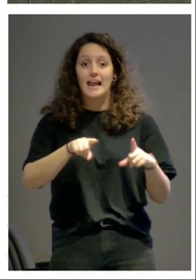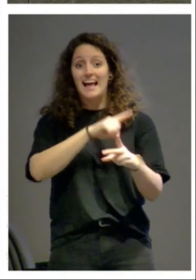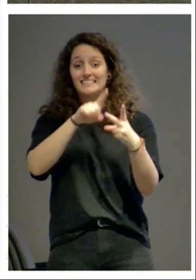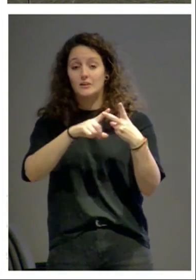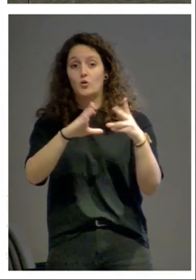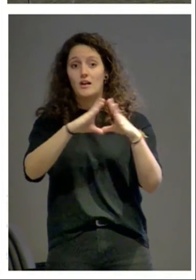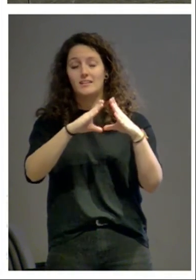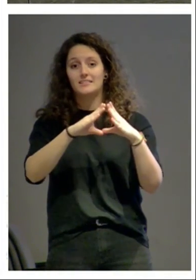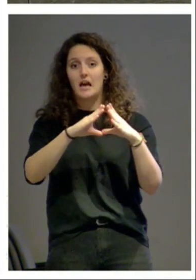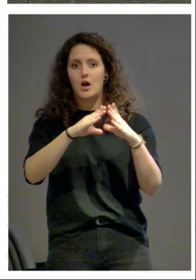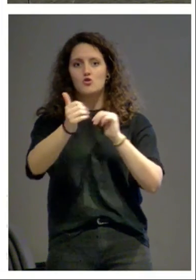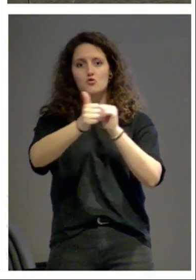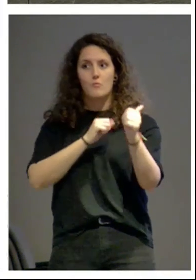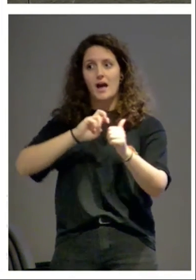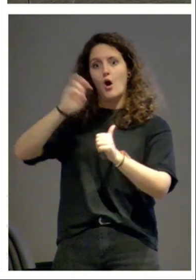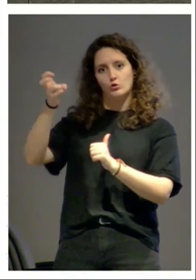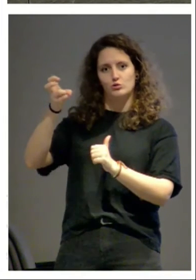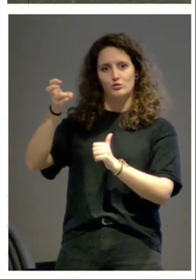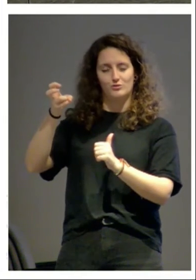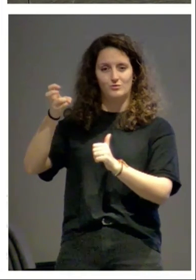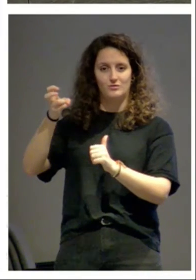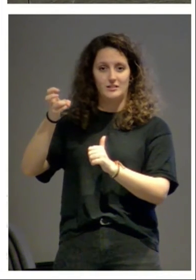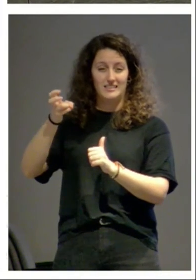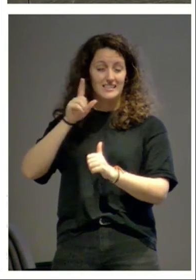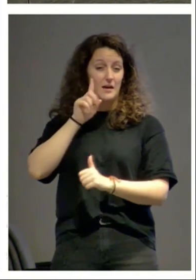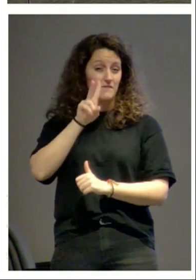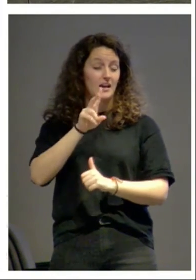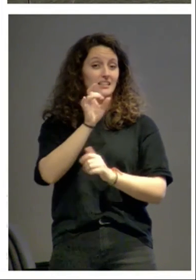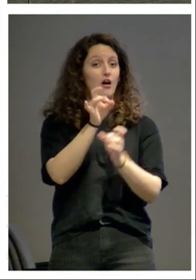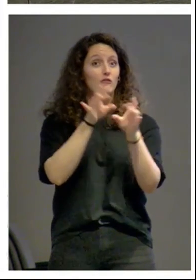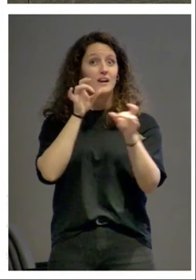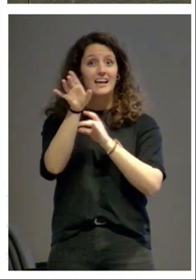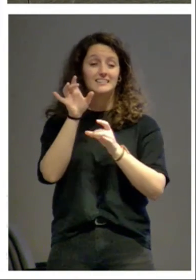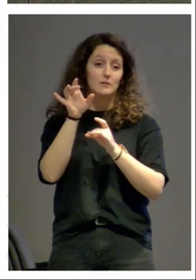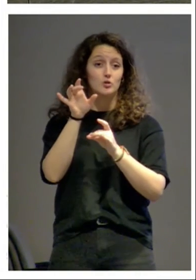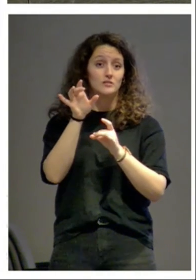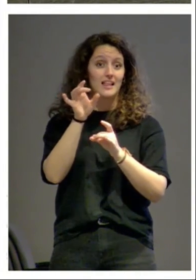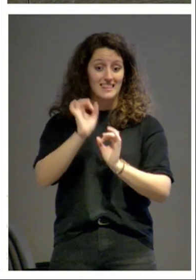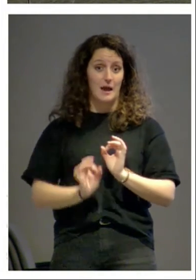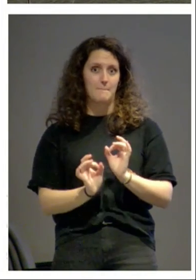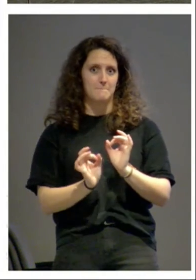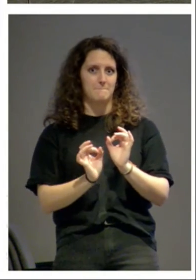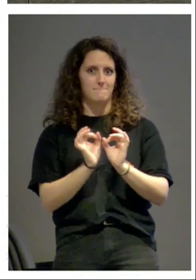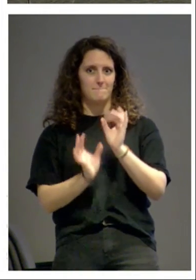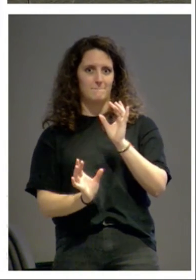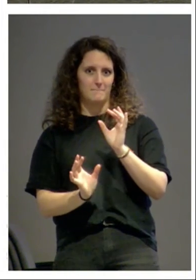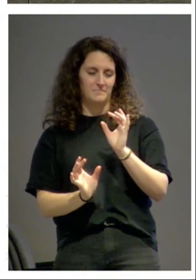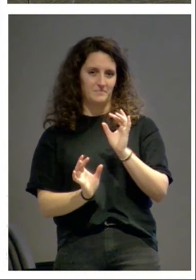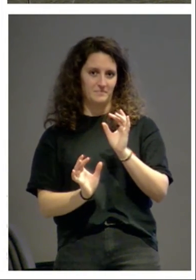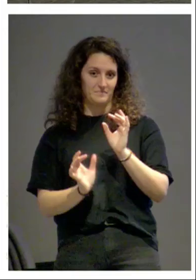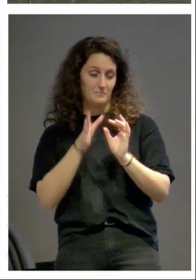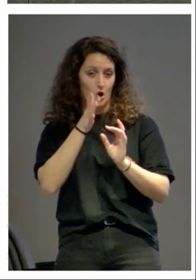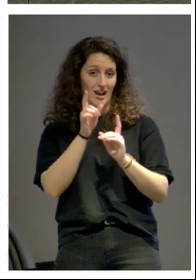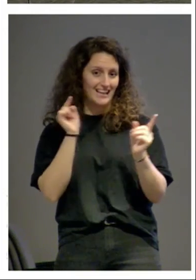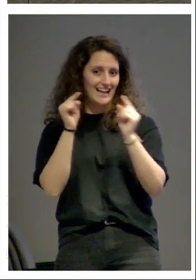inspira a otro y si se ven las flechas en vez de ir de arriba hacia abajo van de abajo hacia arriba porque es el cambio que